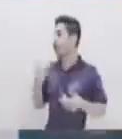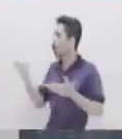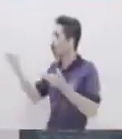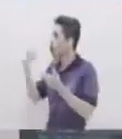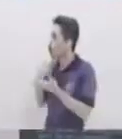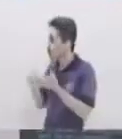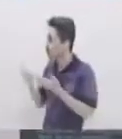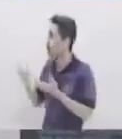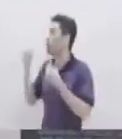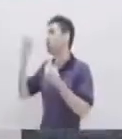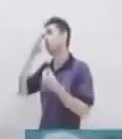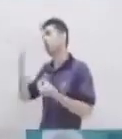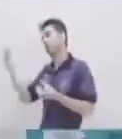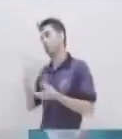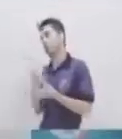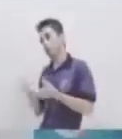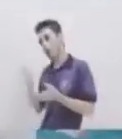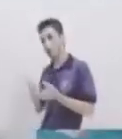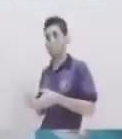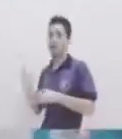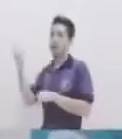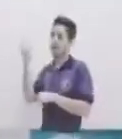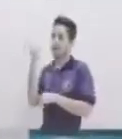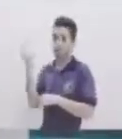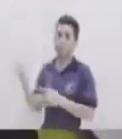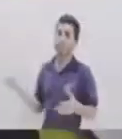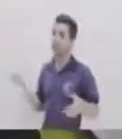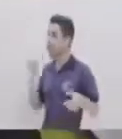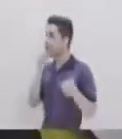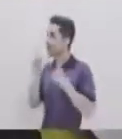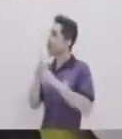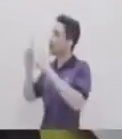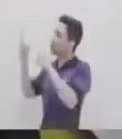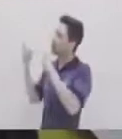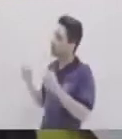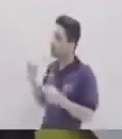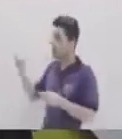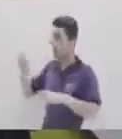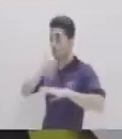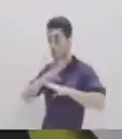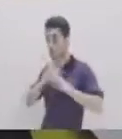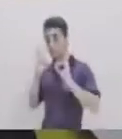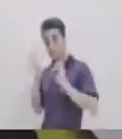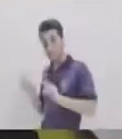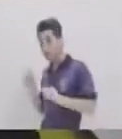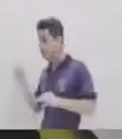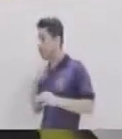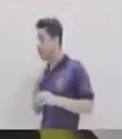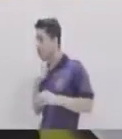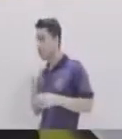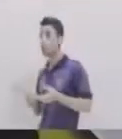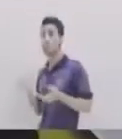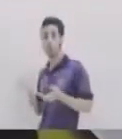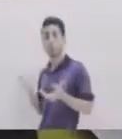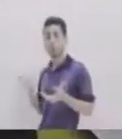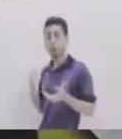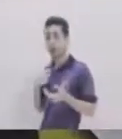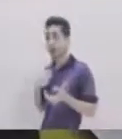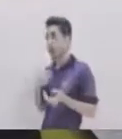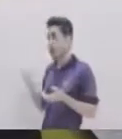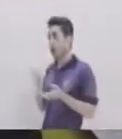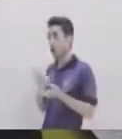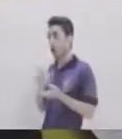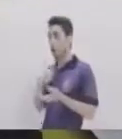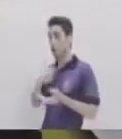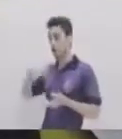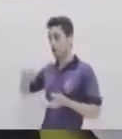Su compra Es muy importante También le preguntaste Si está conforme Si le gusta El producto Pero puede